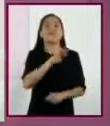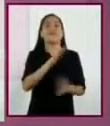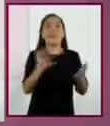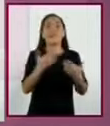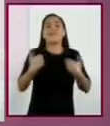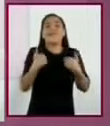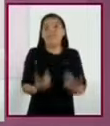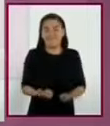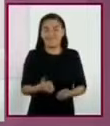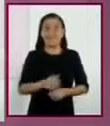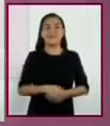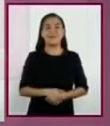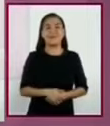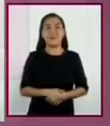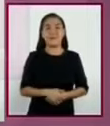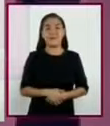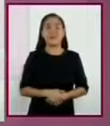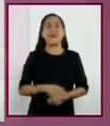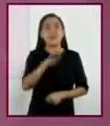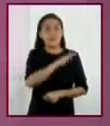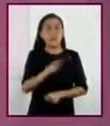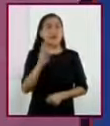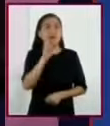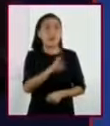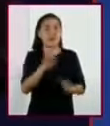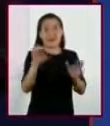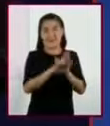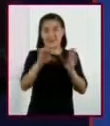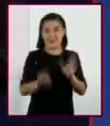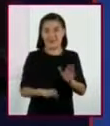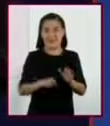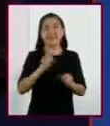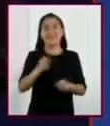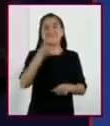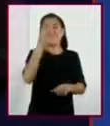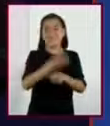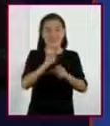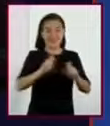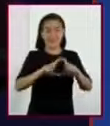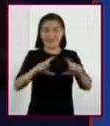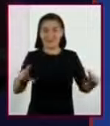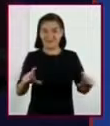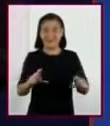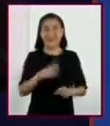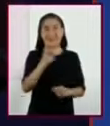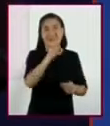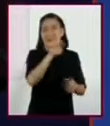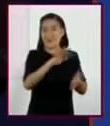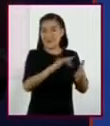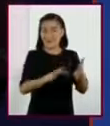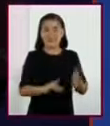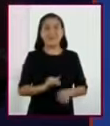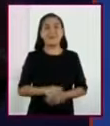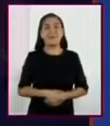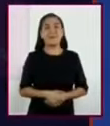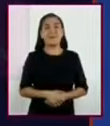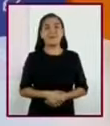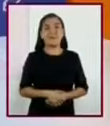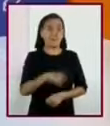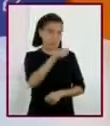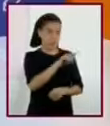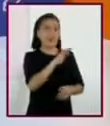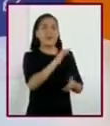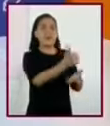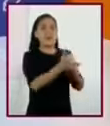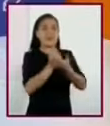más comprensible. Podemos ver un ejemplo con el tercer párrafo de esta lectura. ¿Me apoyas